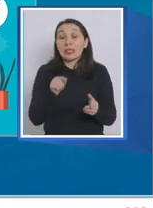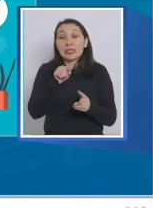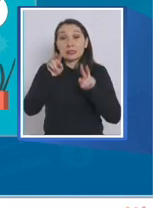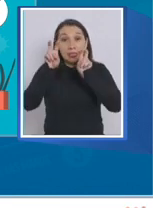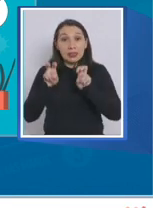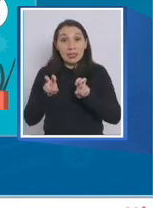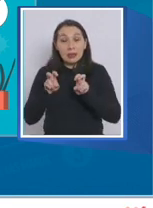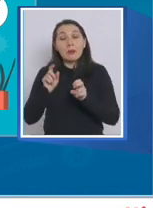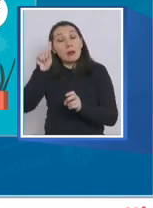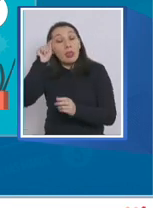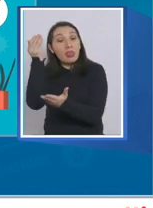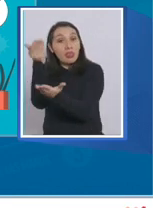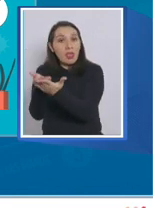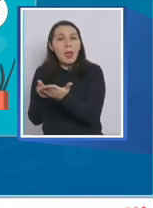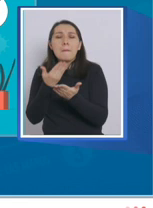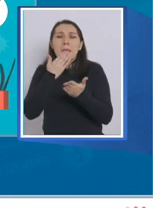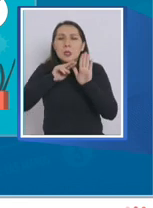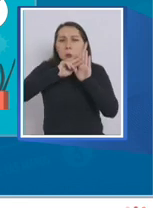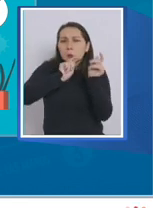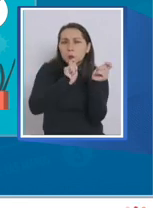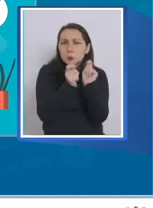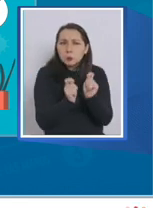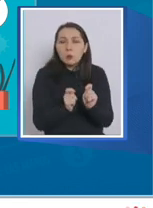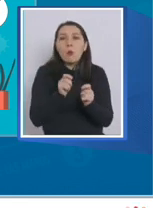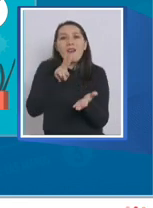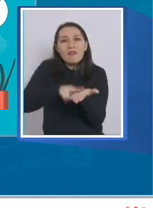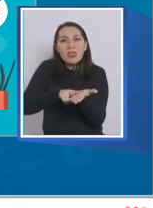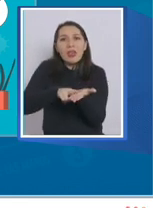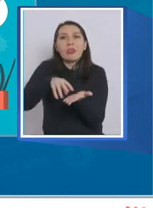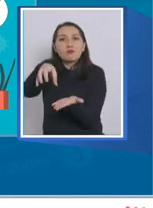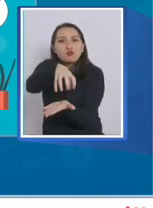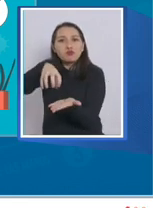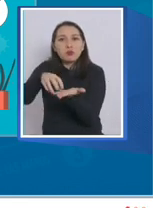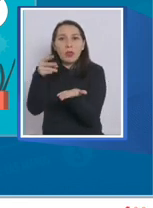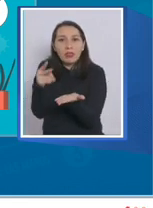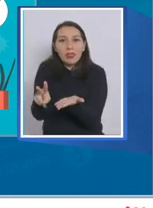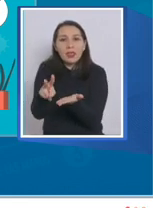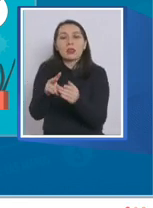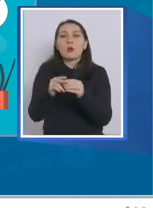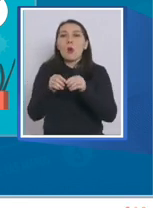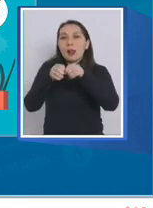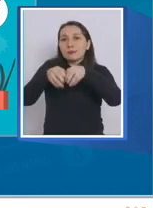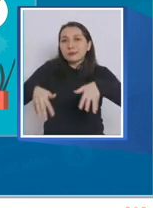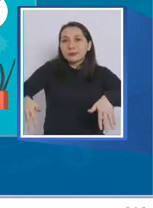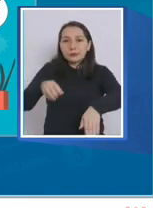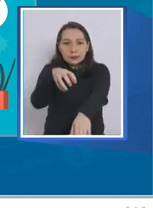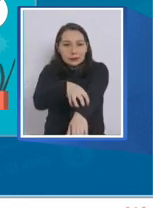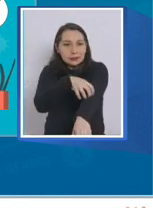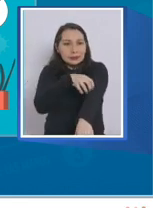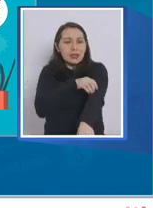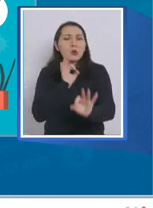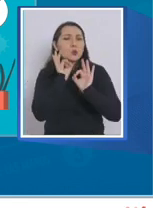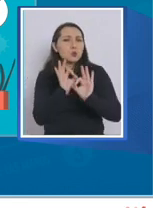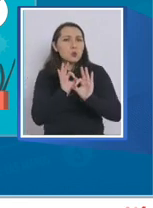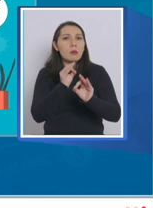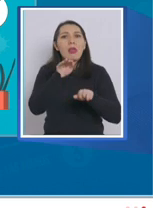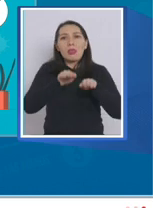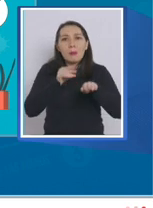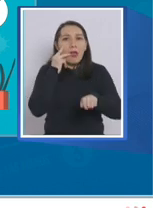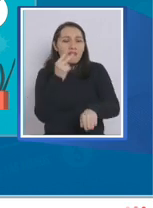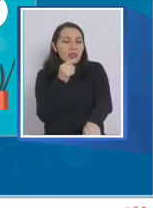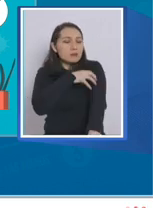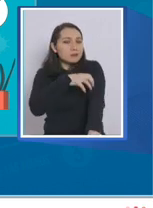sentido, propone que se ajusten a la realidad local, es decir, que incluyan bajadas zonales específicas para